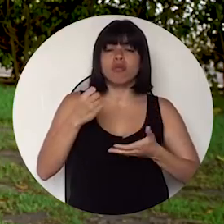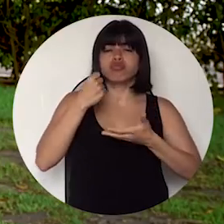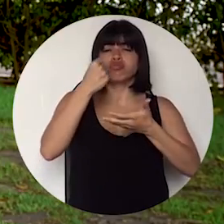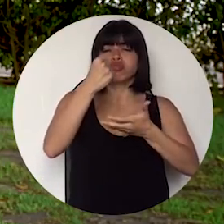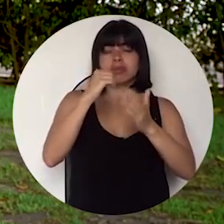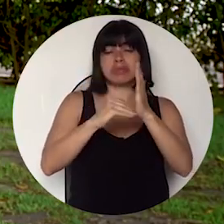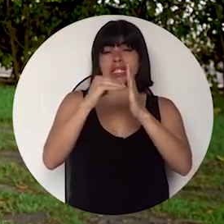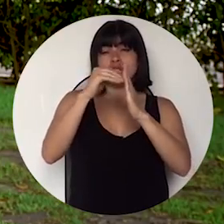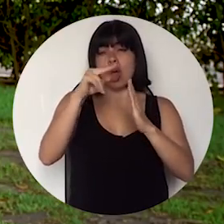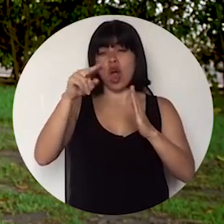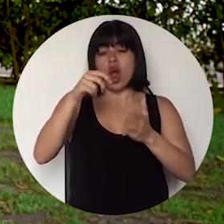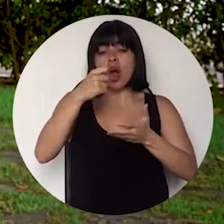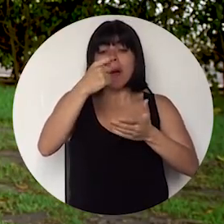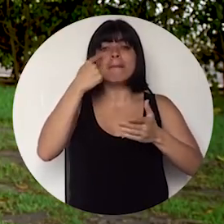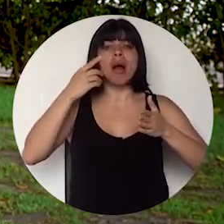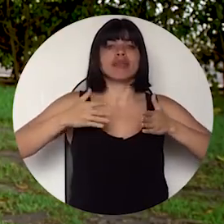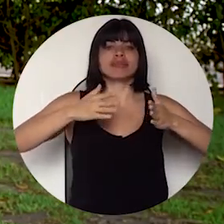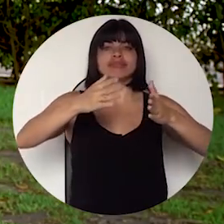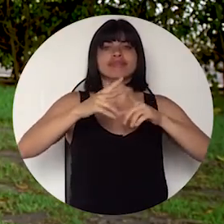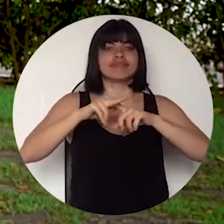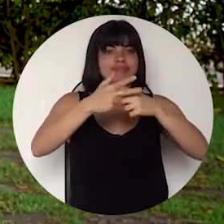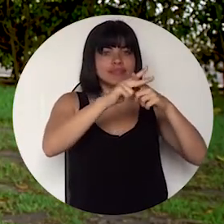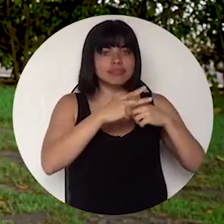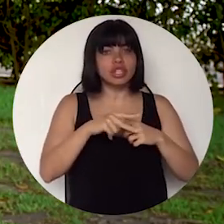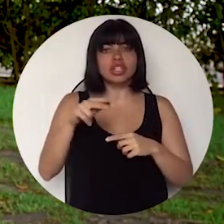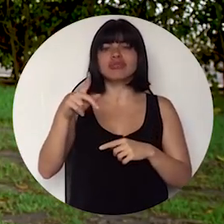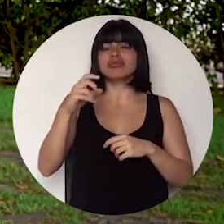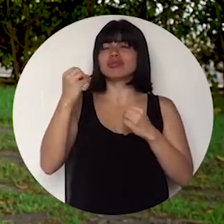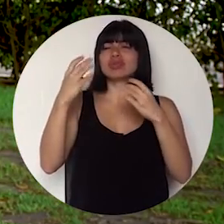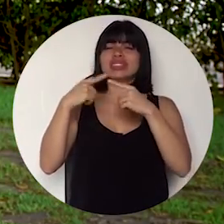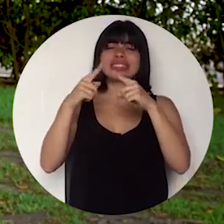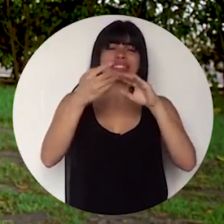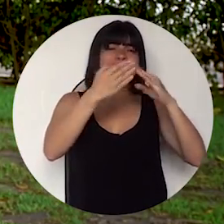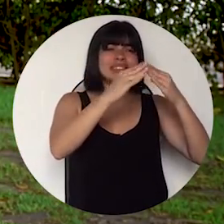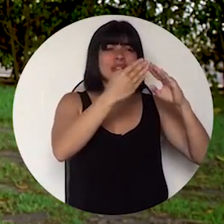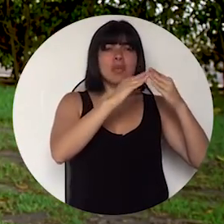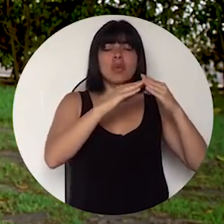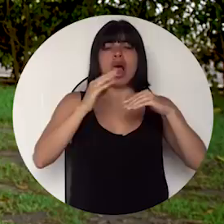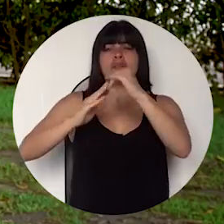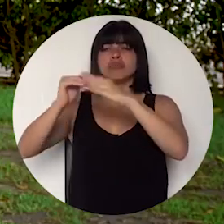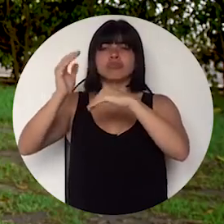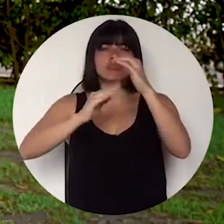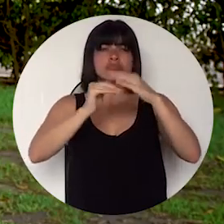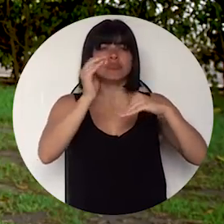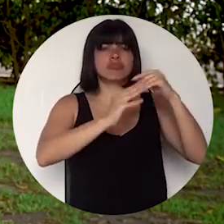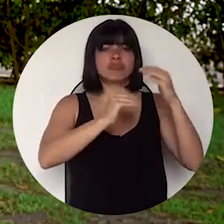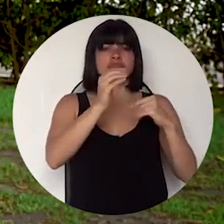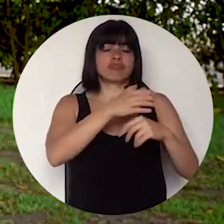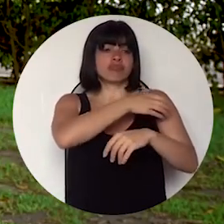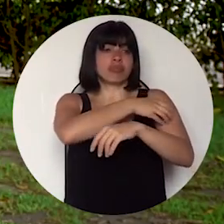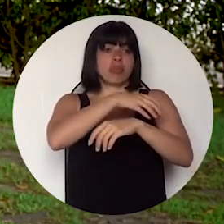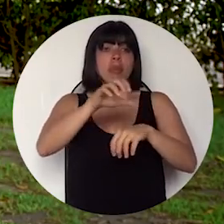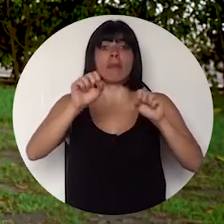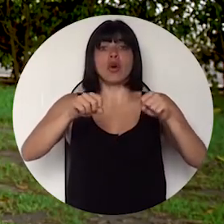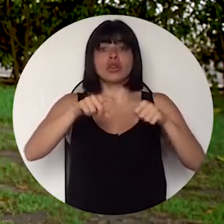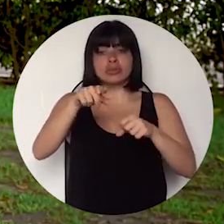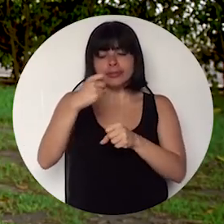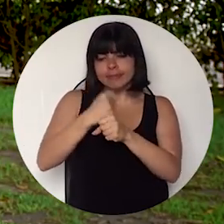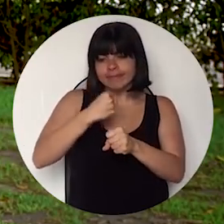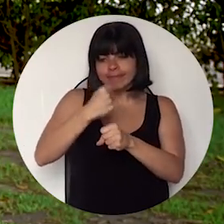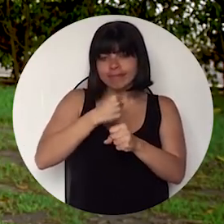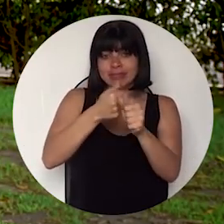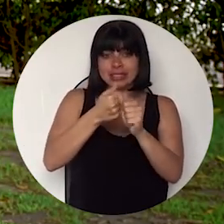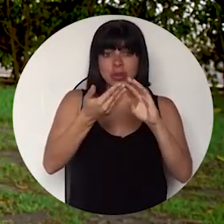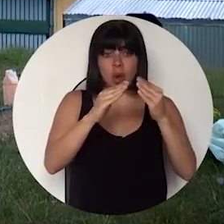invertido miles de millones de colones en infraestructura vial. Hemos construido cientos de obras comunales, hemos fortalecido la capacidad de